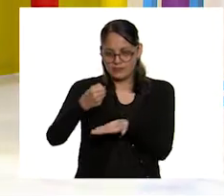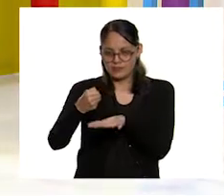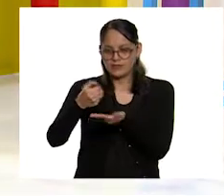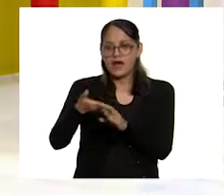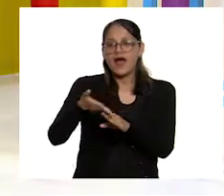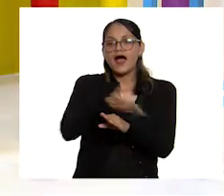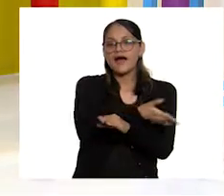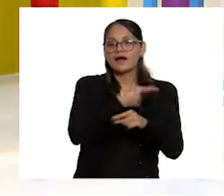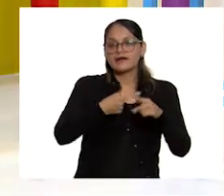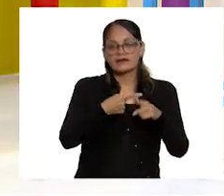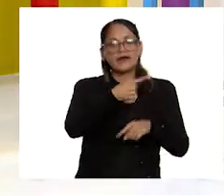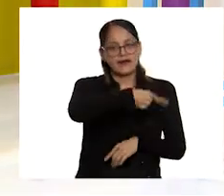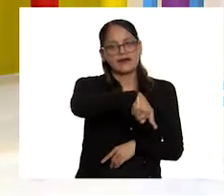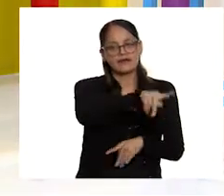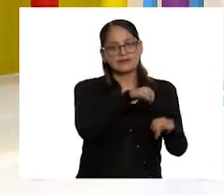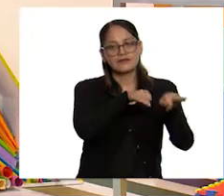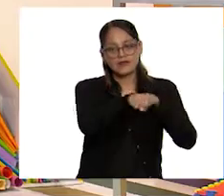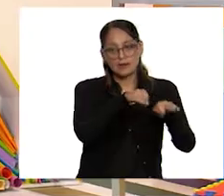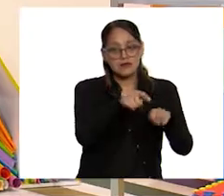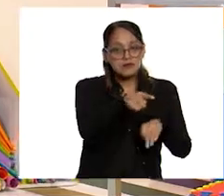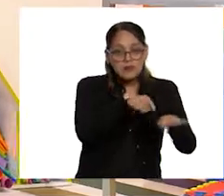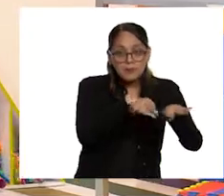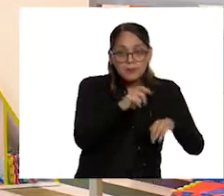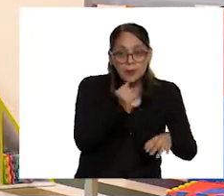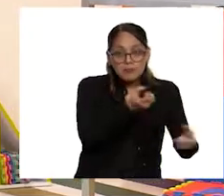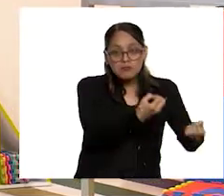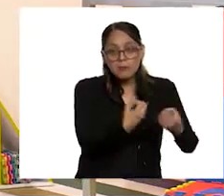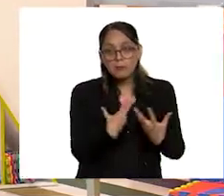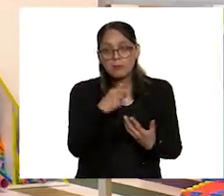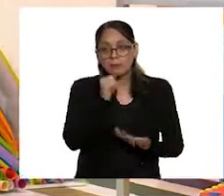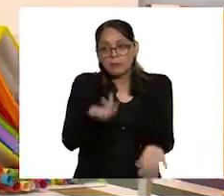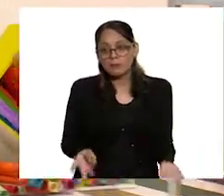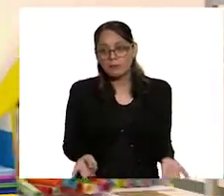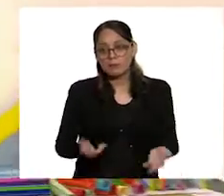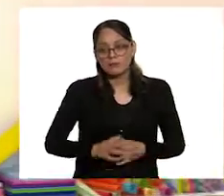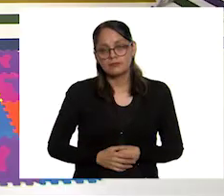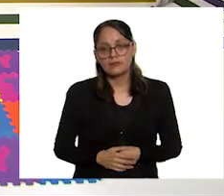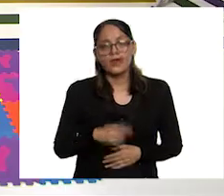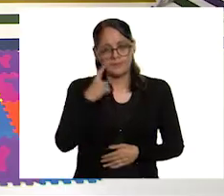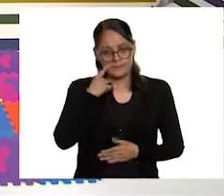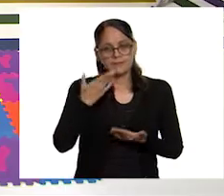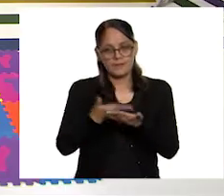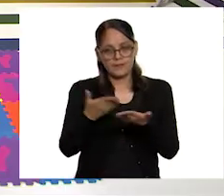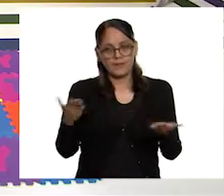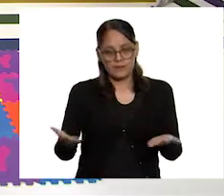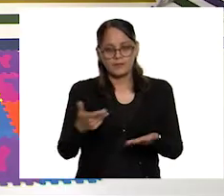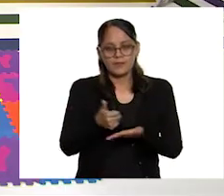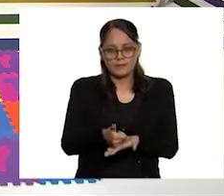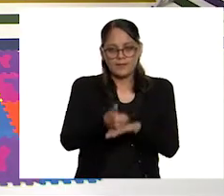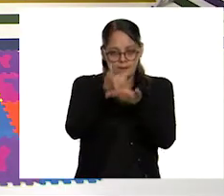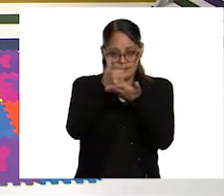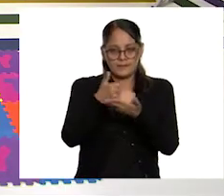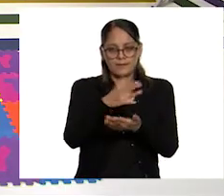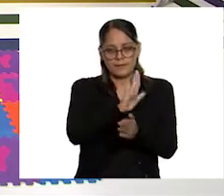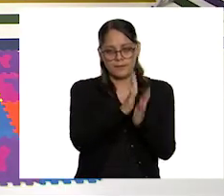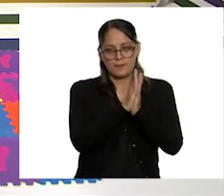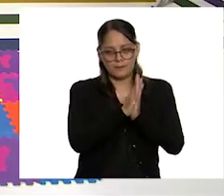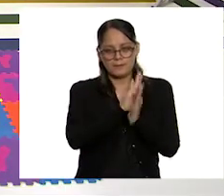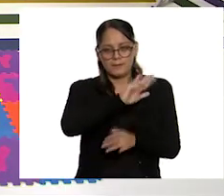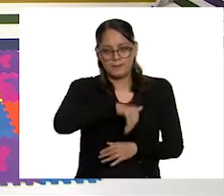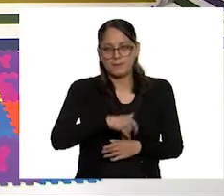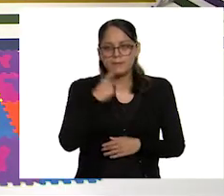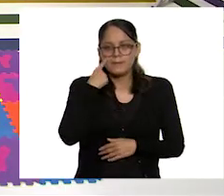ellos, no los tendríamos, ¿verdad? Así es. Ahora te voy a pedir que me ayudes y vamos a empezar